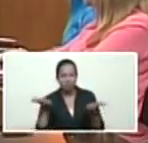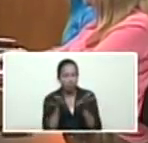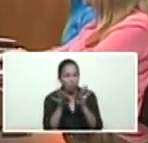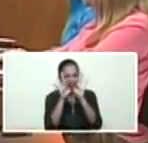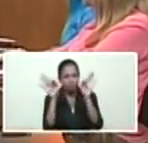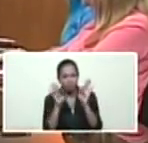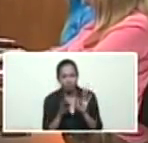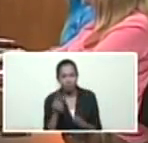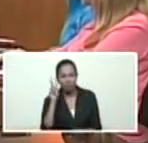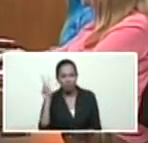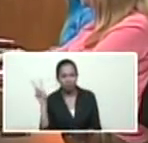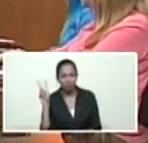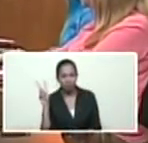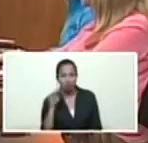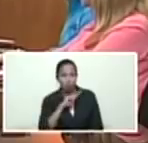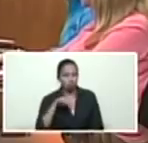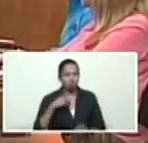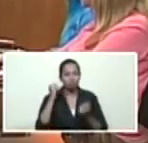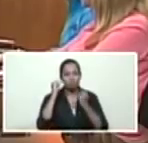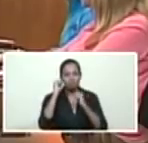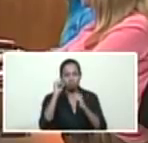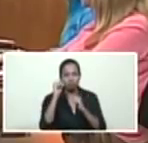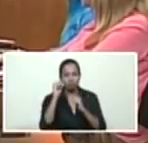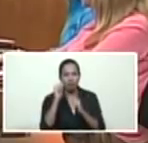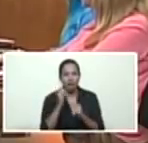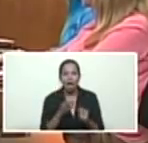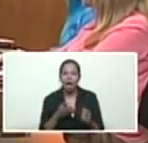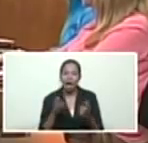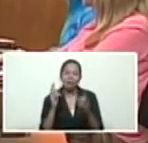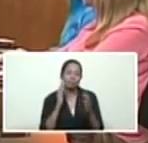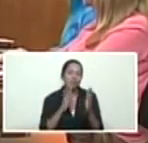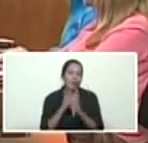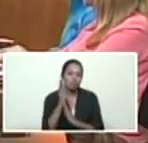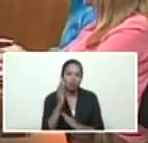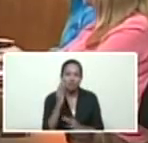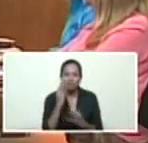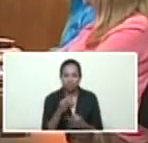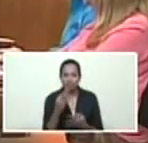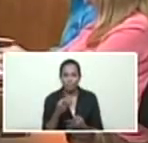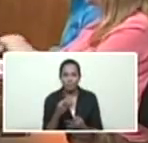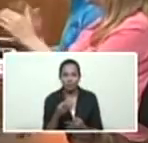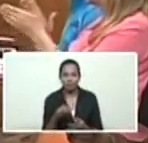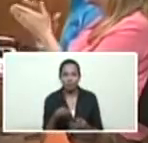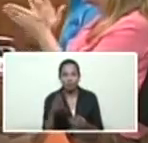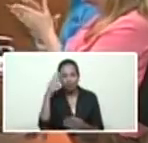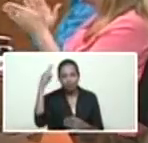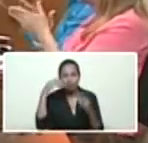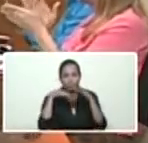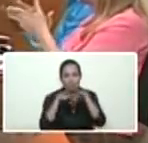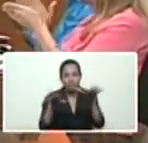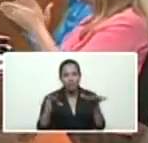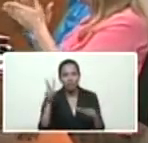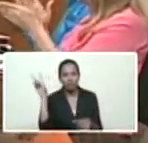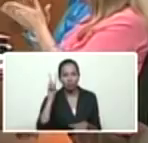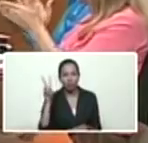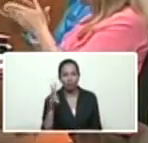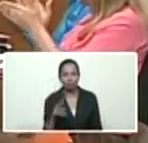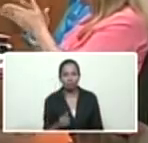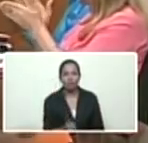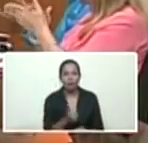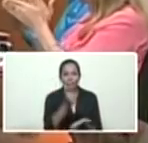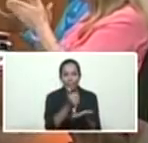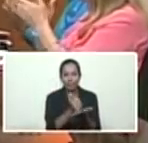de esta saldremos victoriosos hasta la victoria siempre queridos compatriotas que Dios bendiga a Venezuela amén